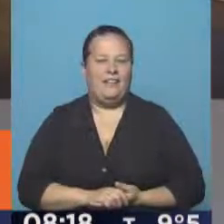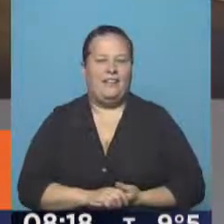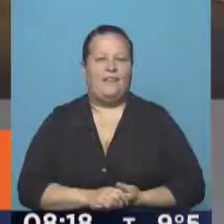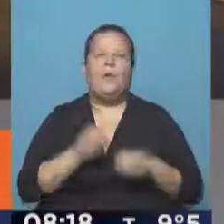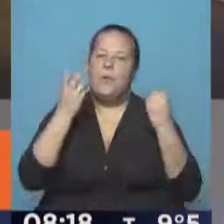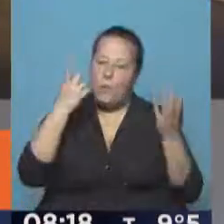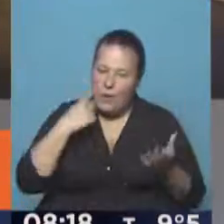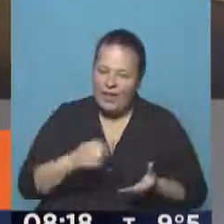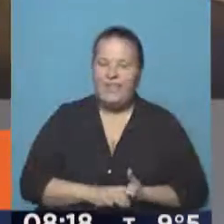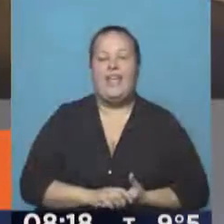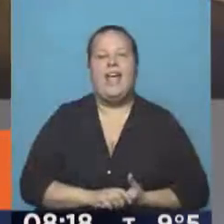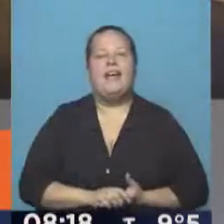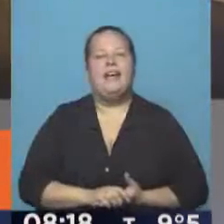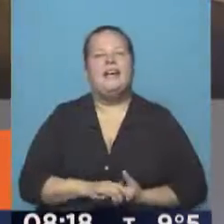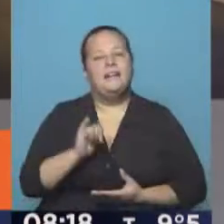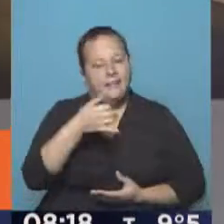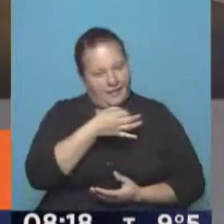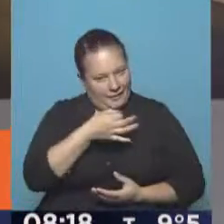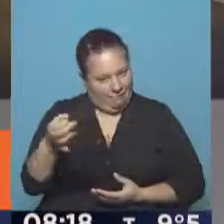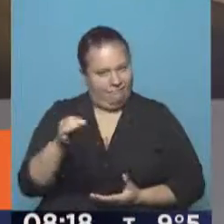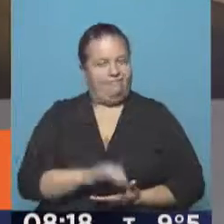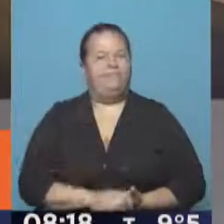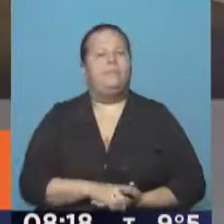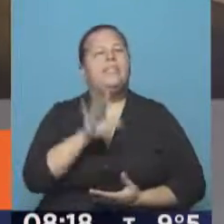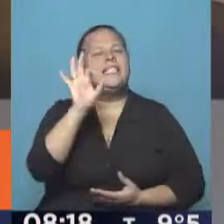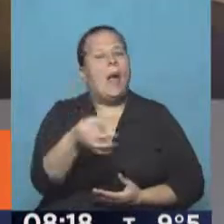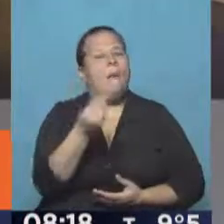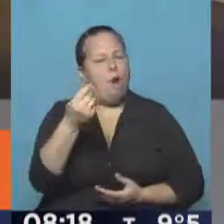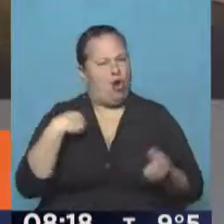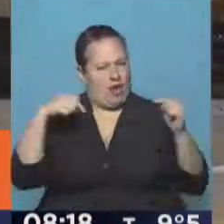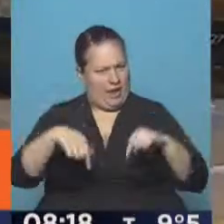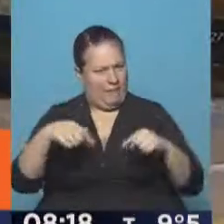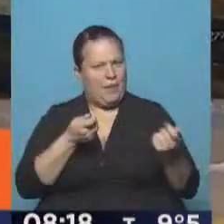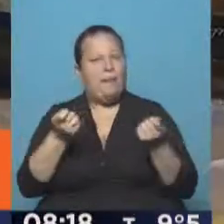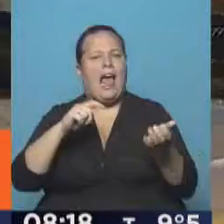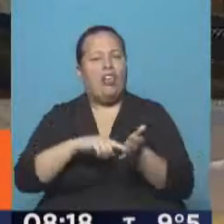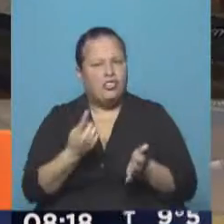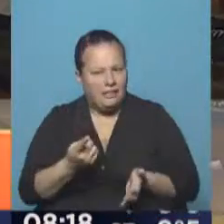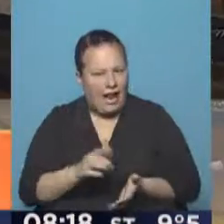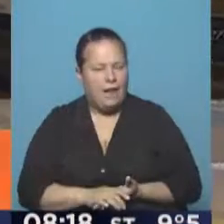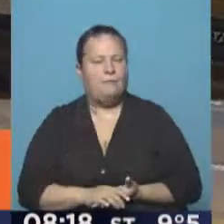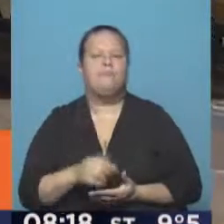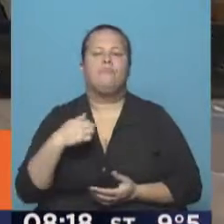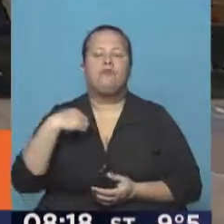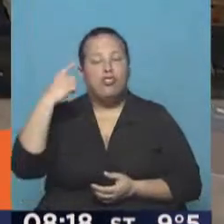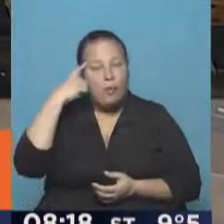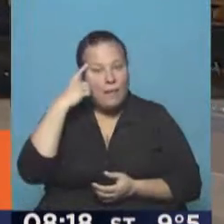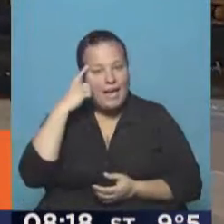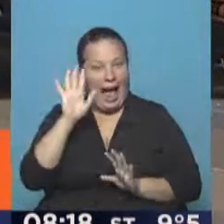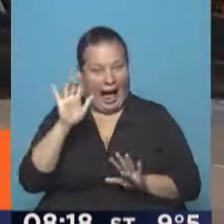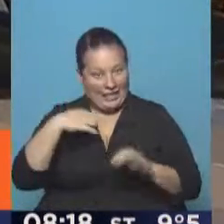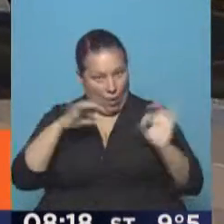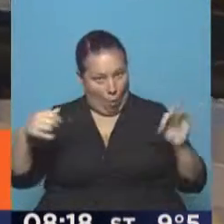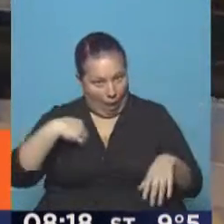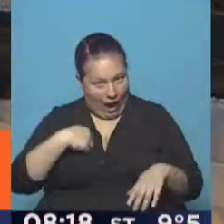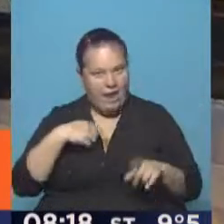Buen día, Karin. Exactamente. ¿Y saben por qué estamos hoy en el Mercado Central? Porque yo creo que así como me pasó